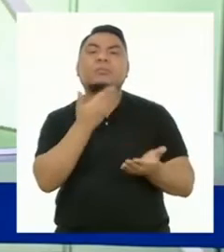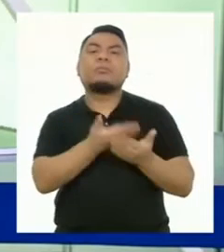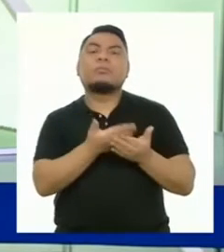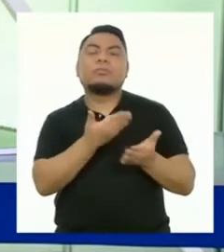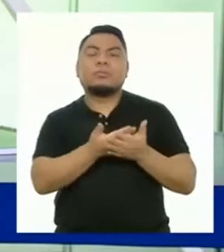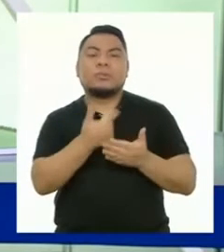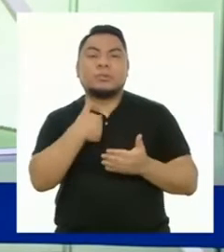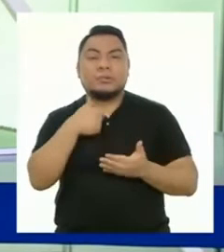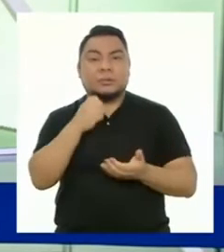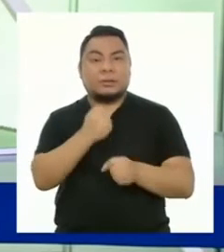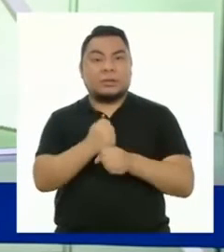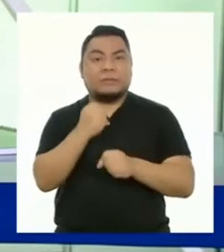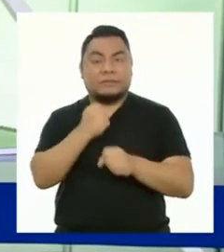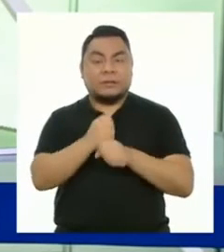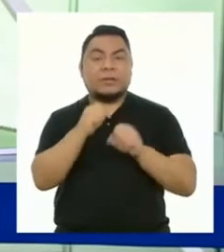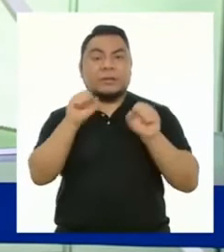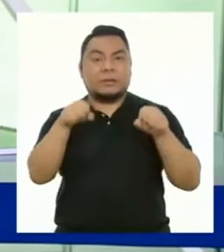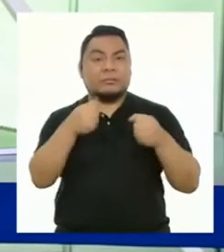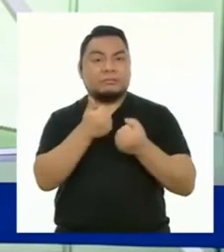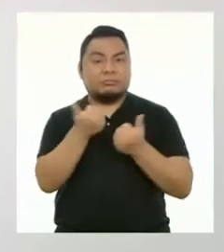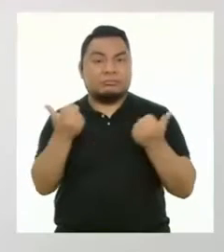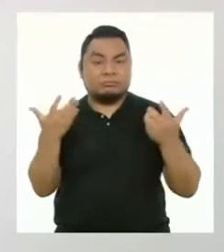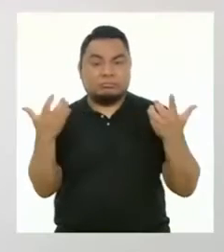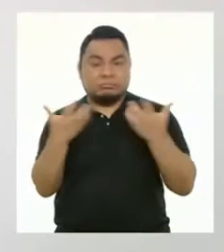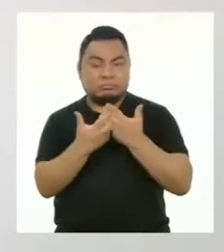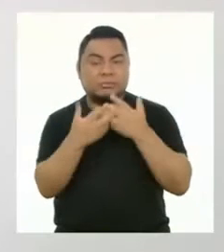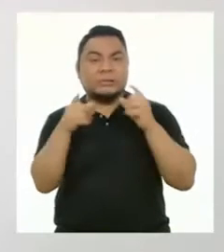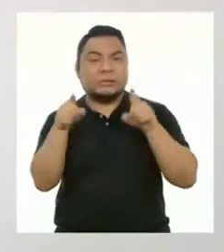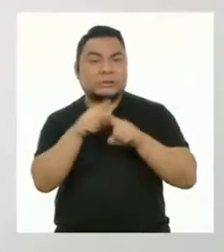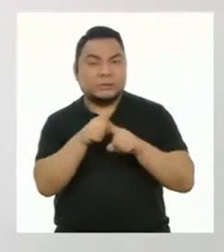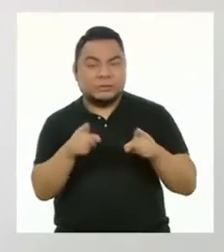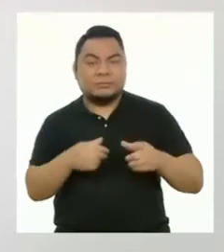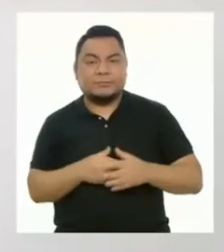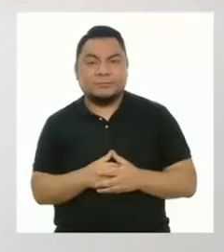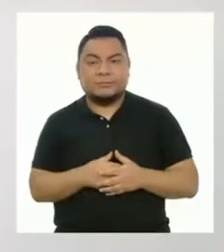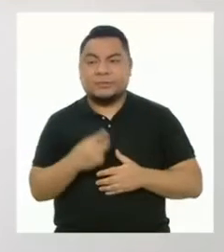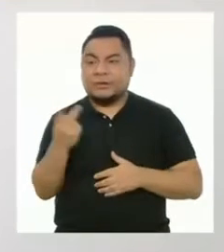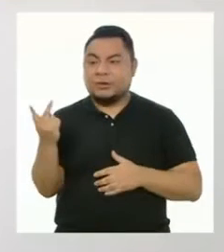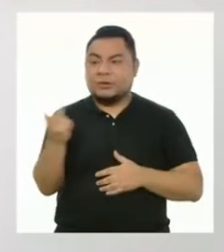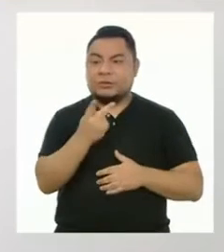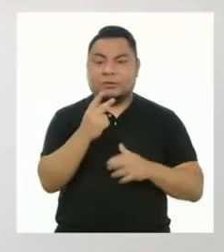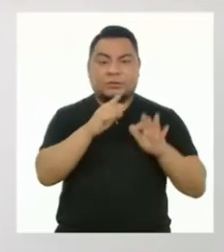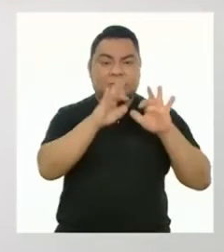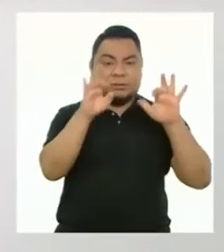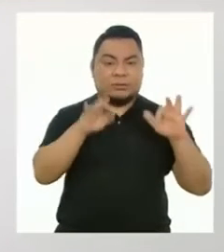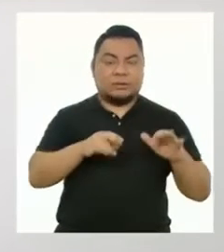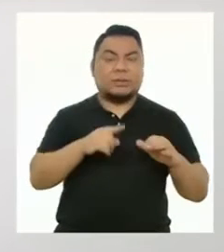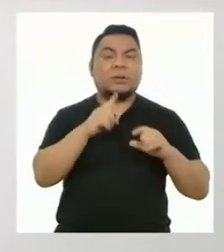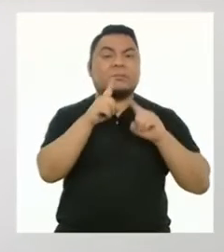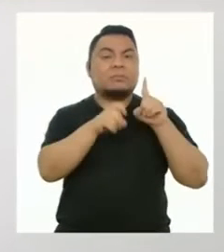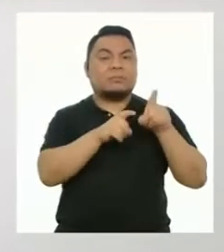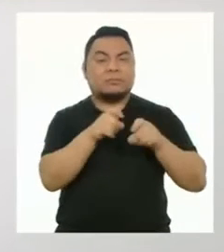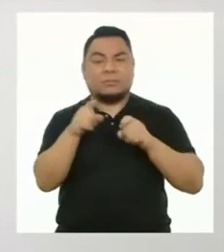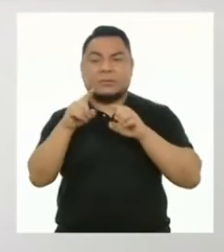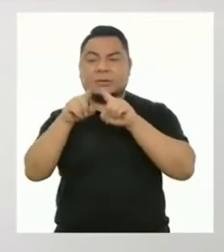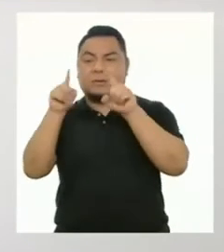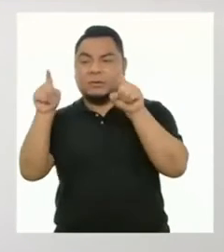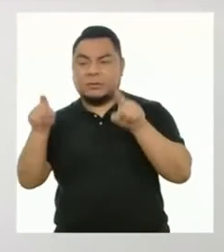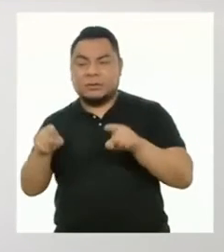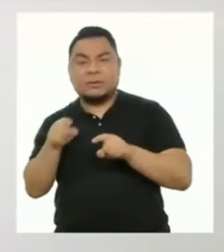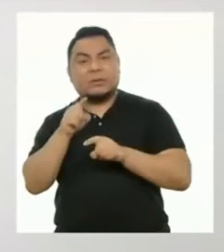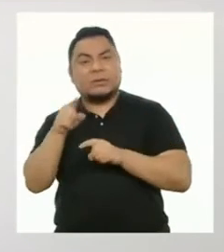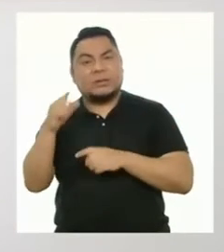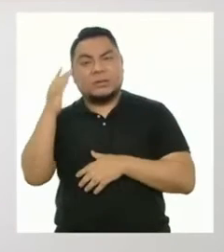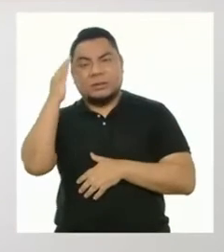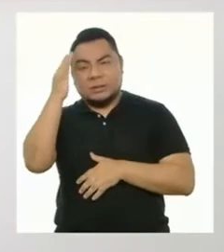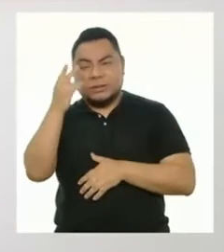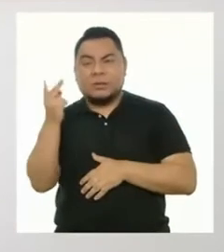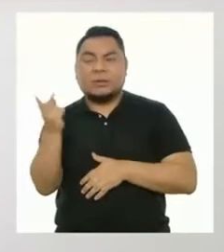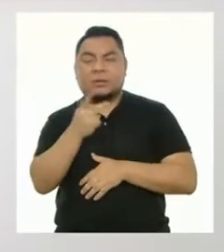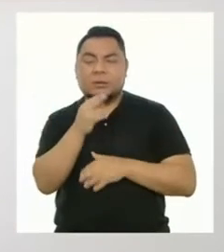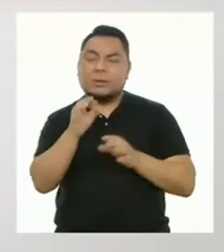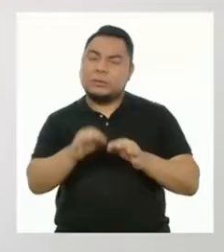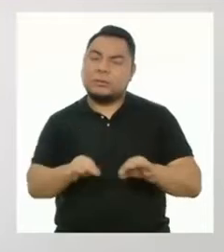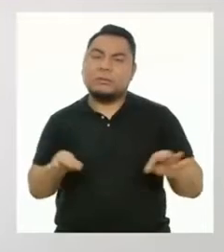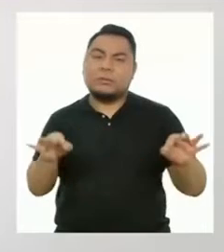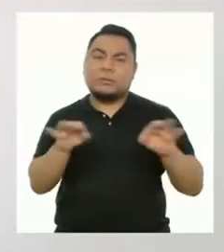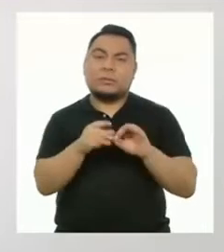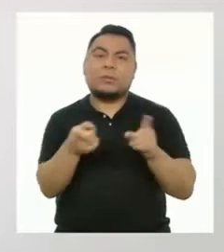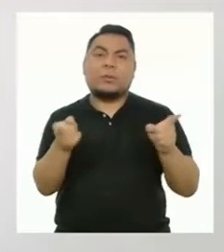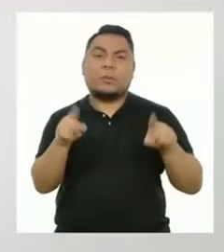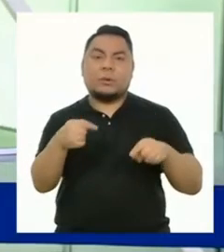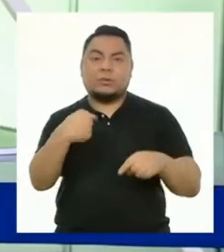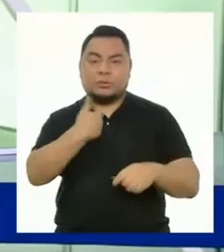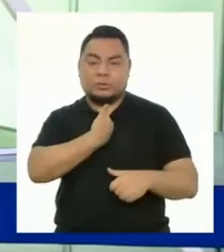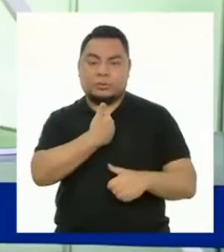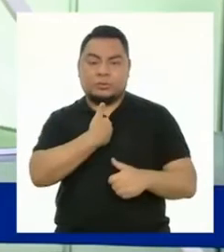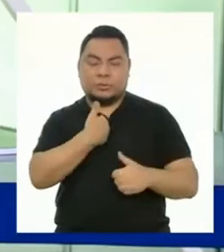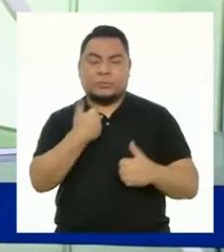verificar si nuestro trabajo cumple con los criterios. Ambas fichas, la de evaluación y reflexión, son muy útiles al momento de